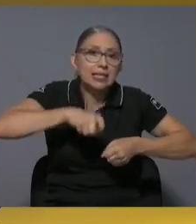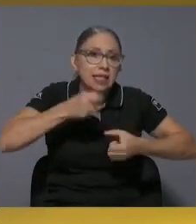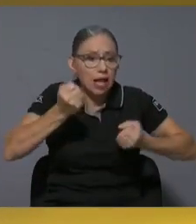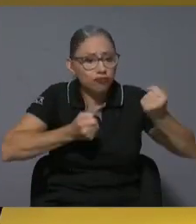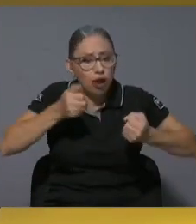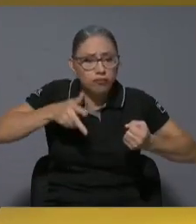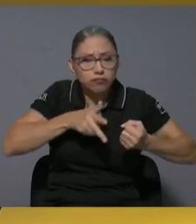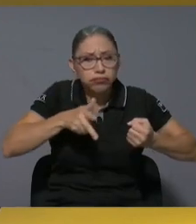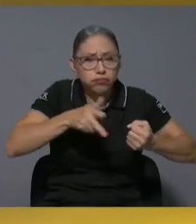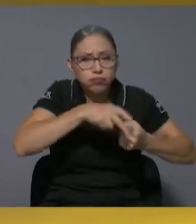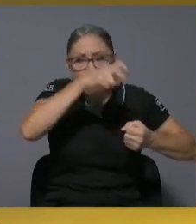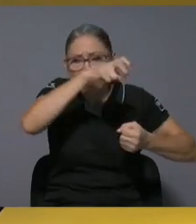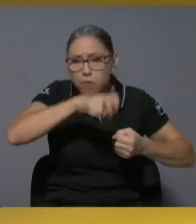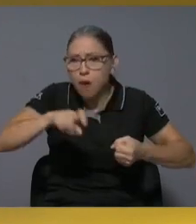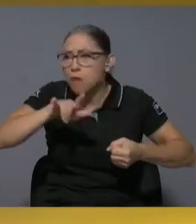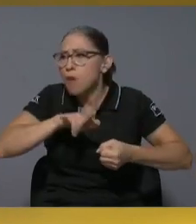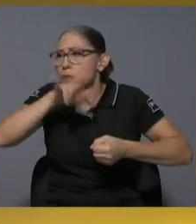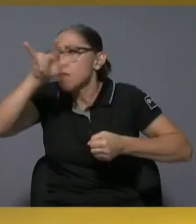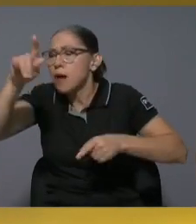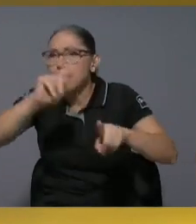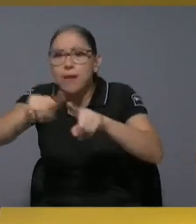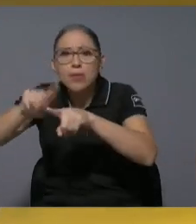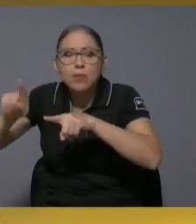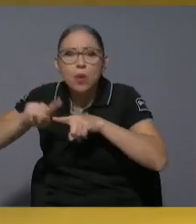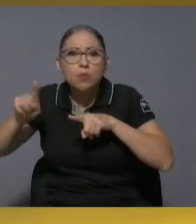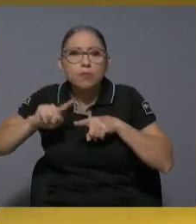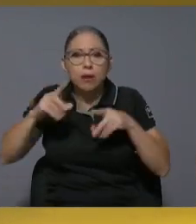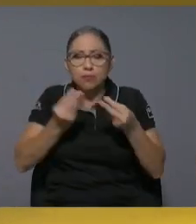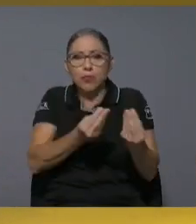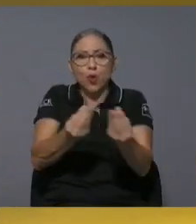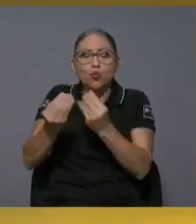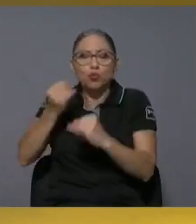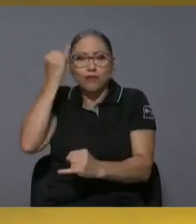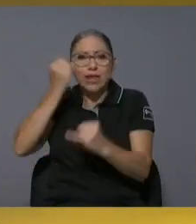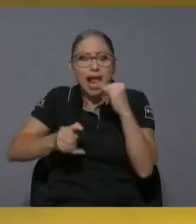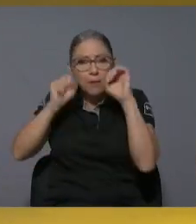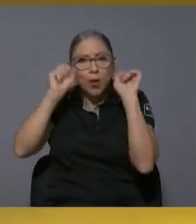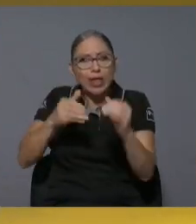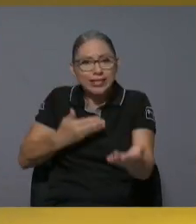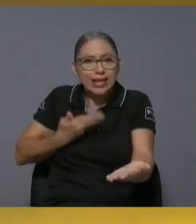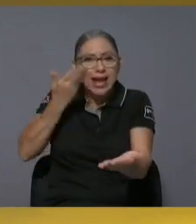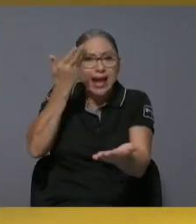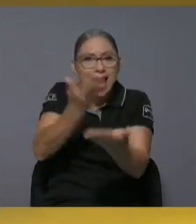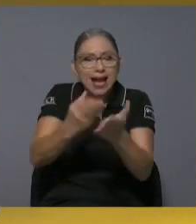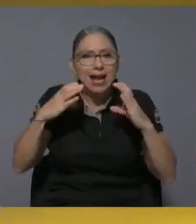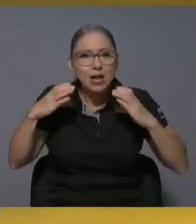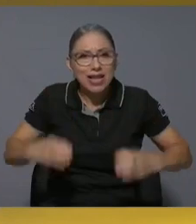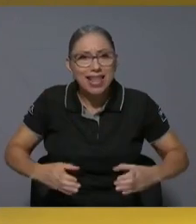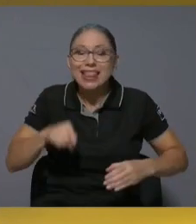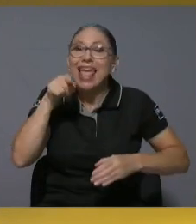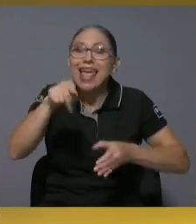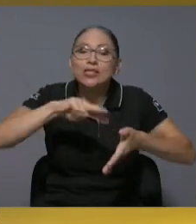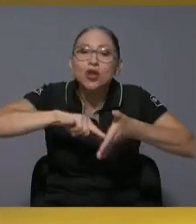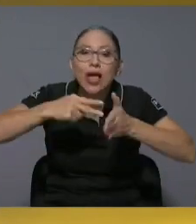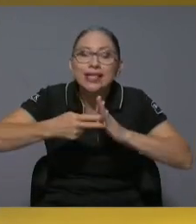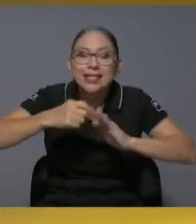el producto final o brindar su servicio digamos a su cliente eso es infraestructura